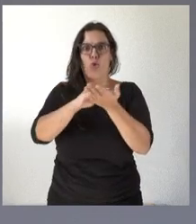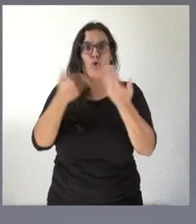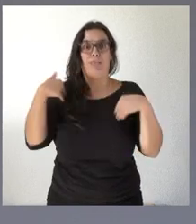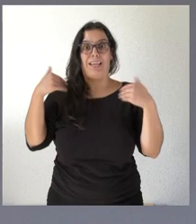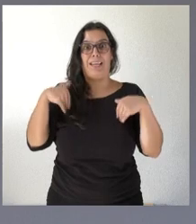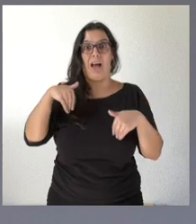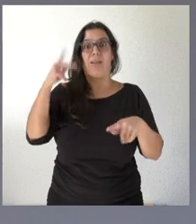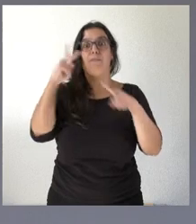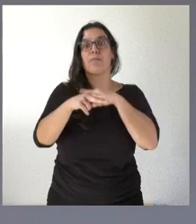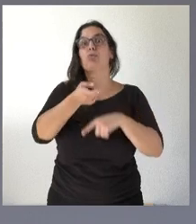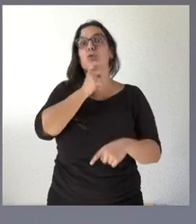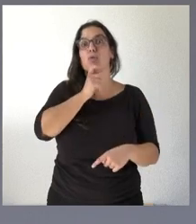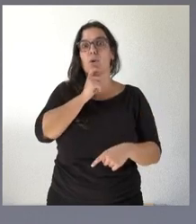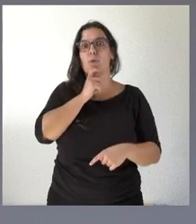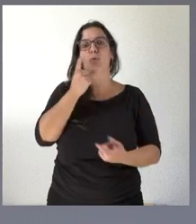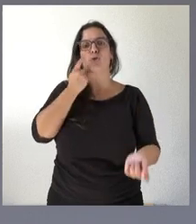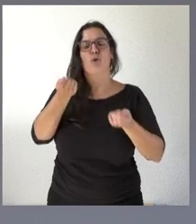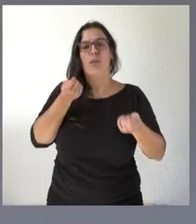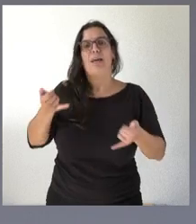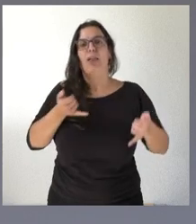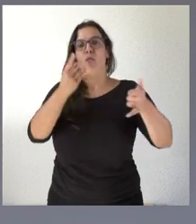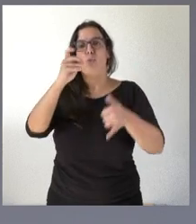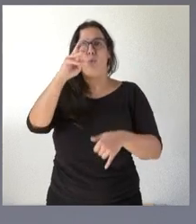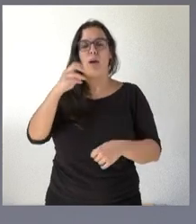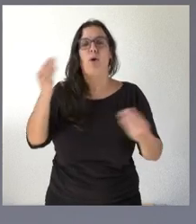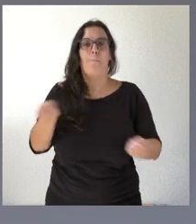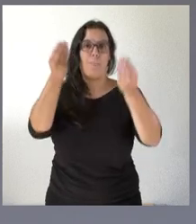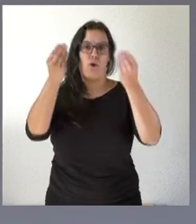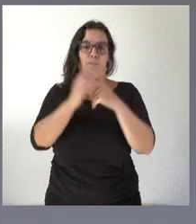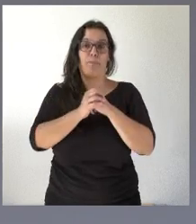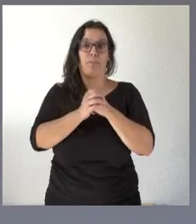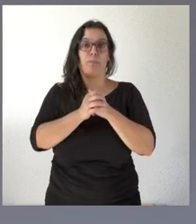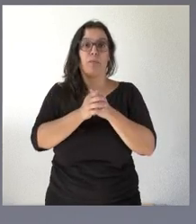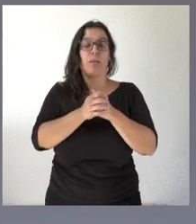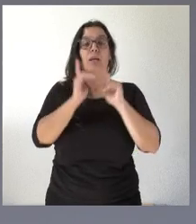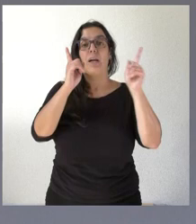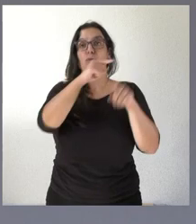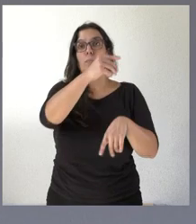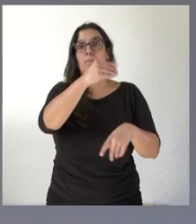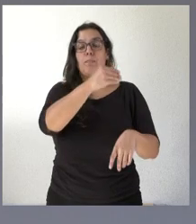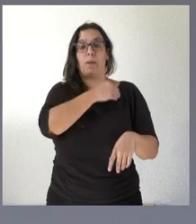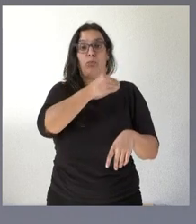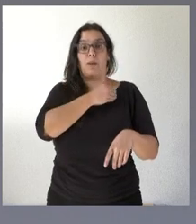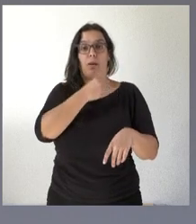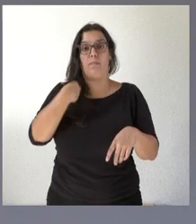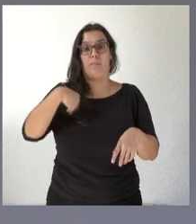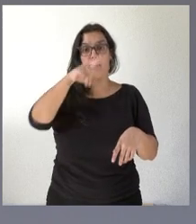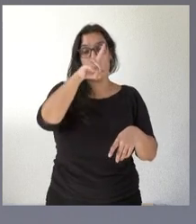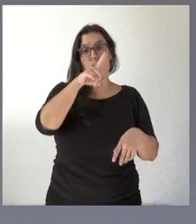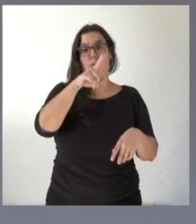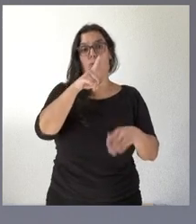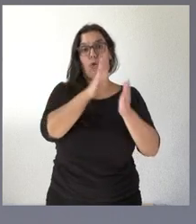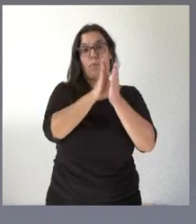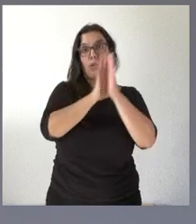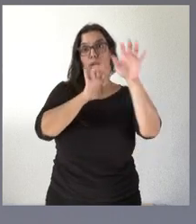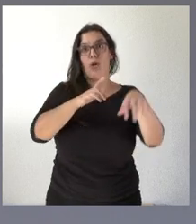es incrementando la capacidad de regulación de la cuenca hidrográfica y en este caso como me preguntaba el compañero desde León decirle que